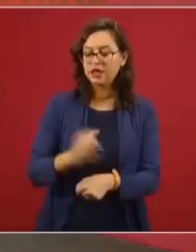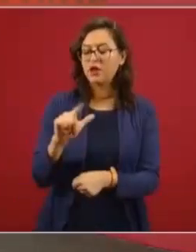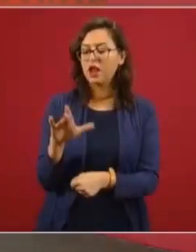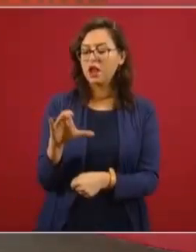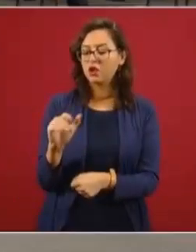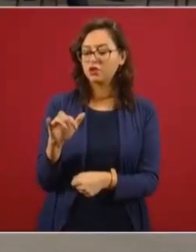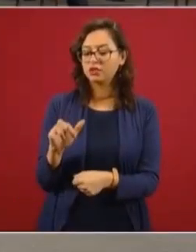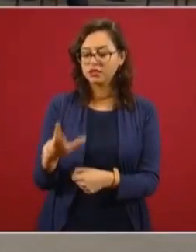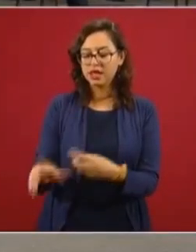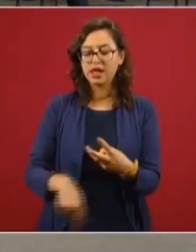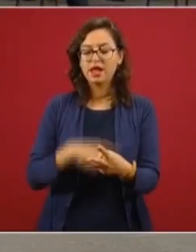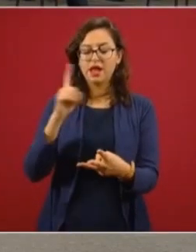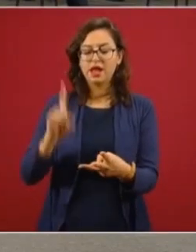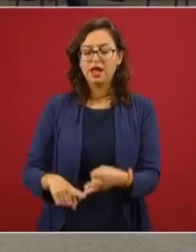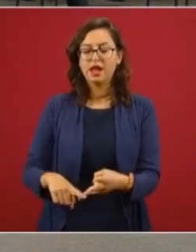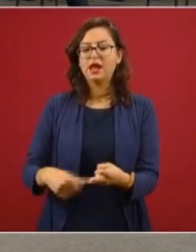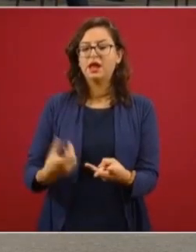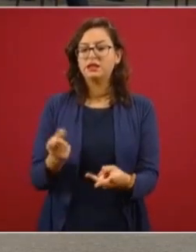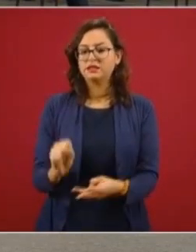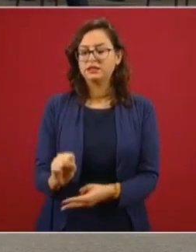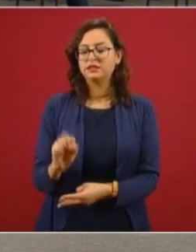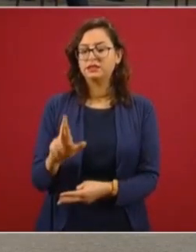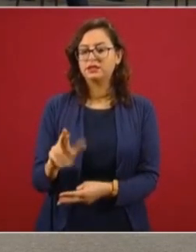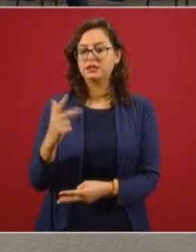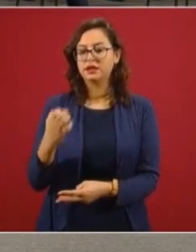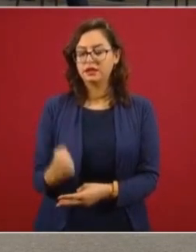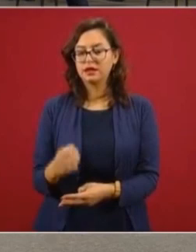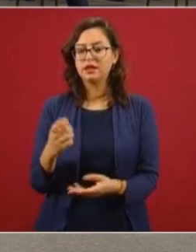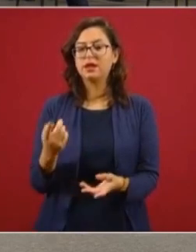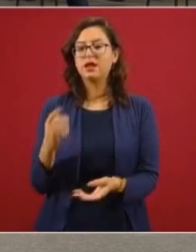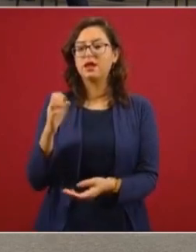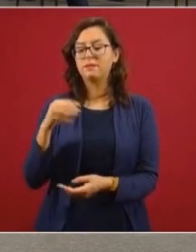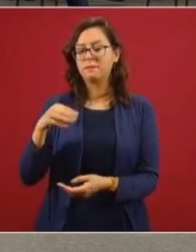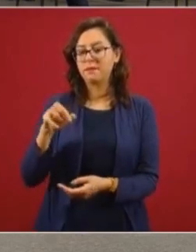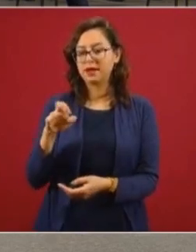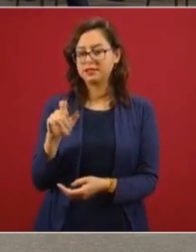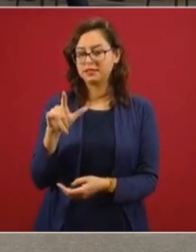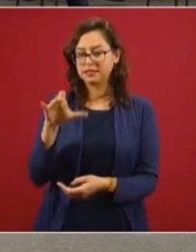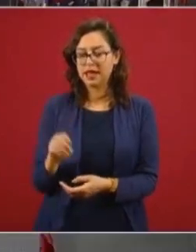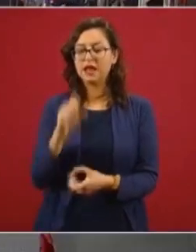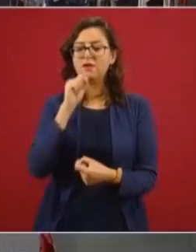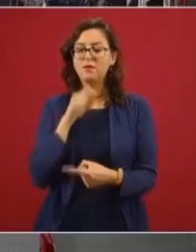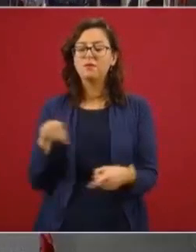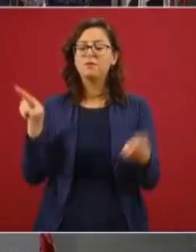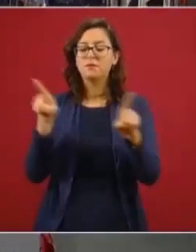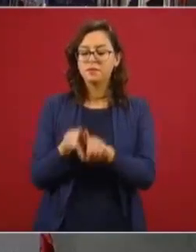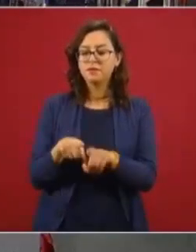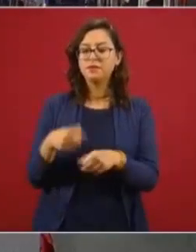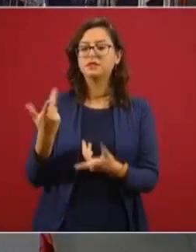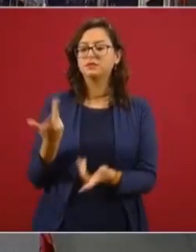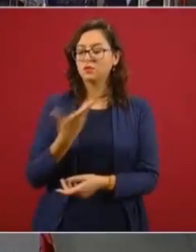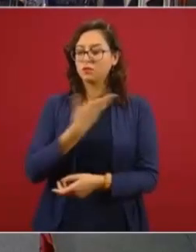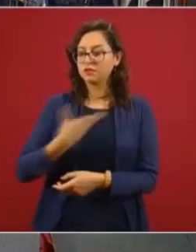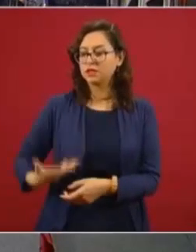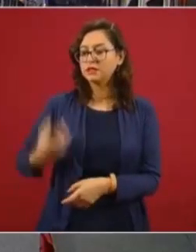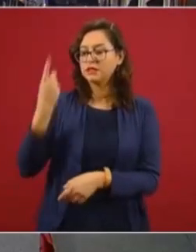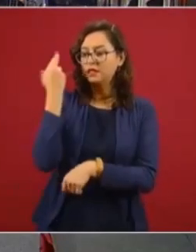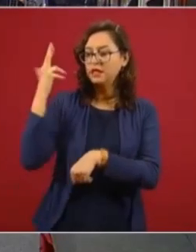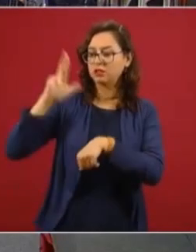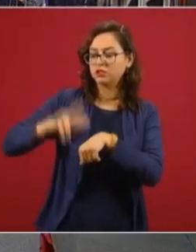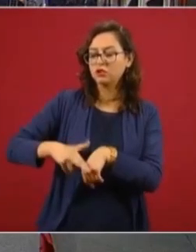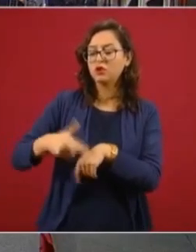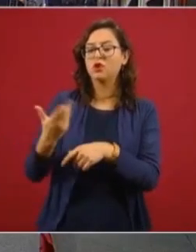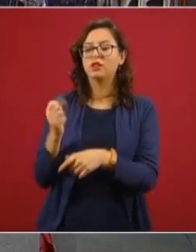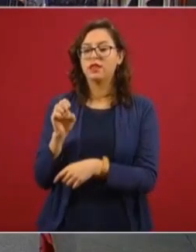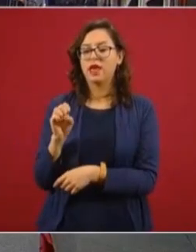Ebrard. Licenciada Silvia Varela, Presidente y Director General de AstraZeneca México. Buenos